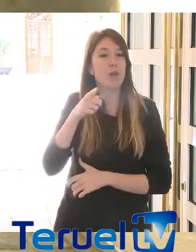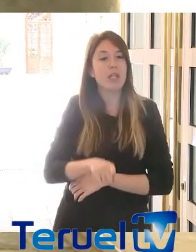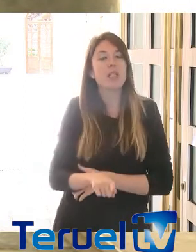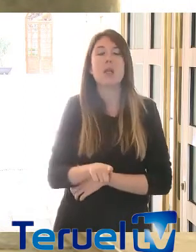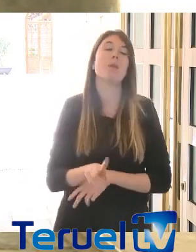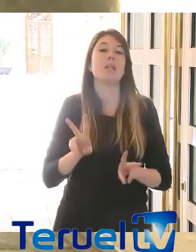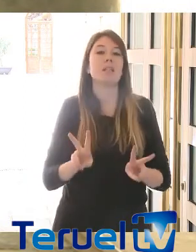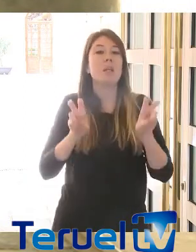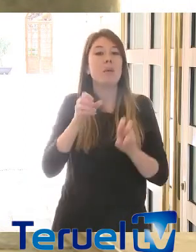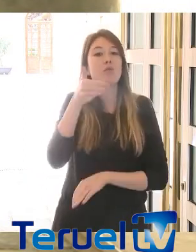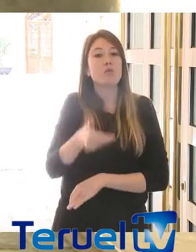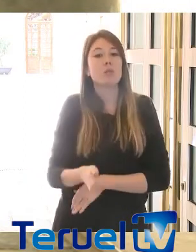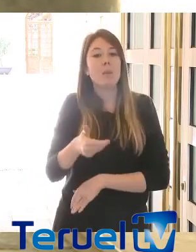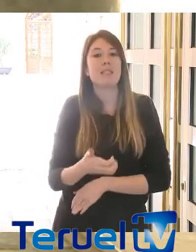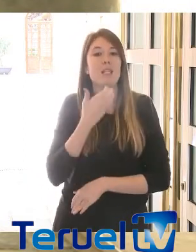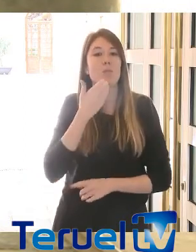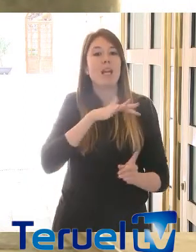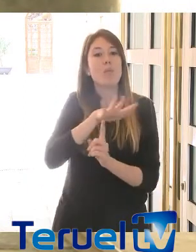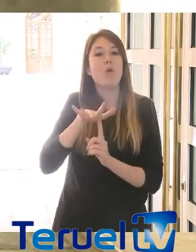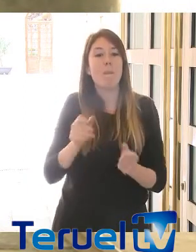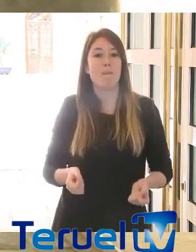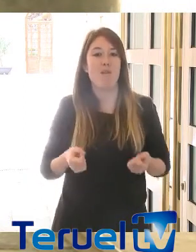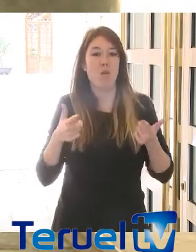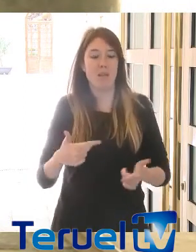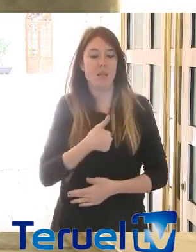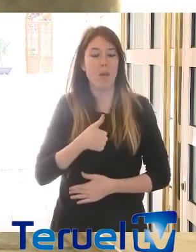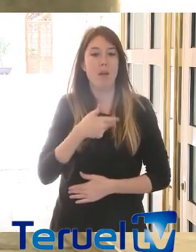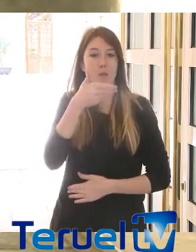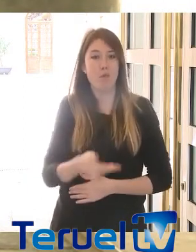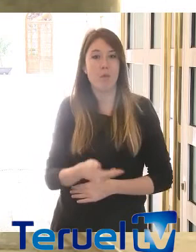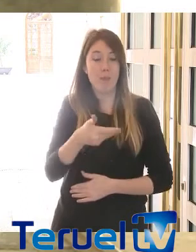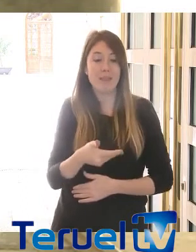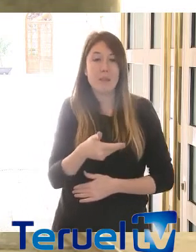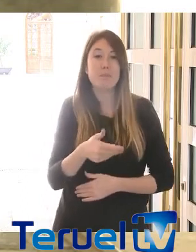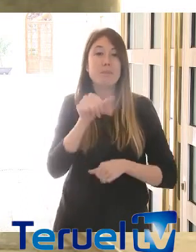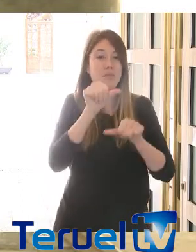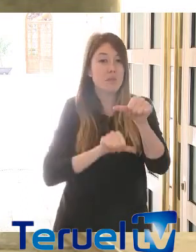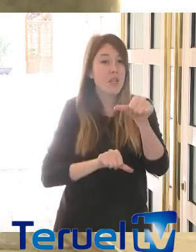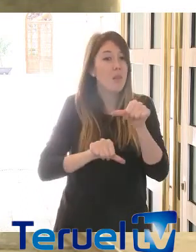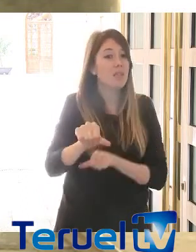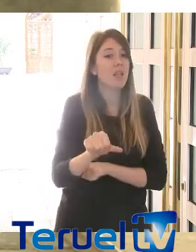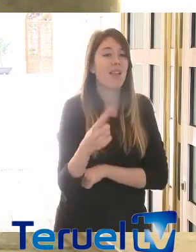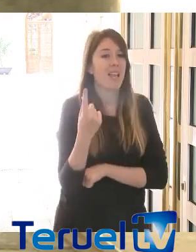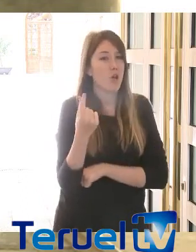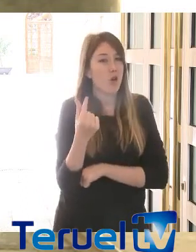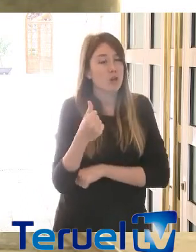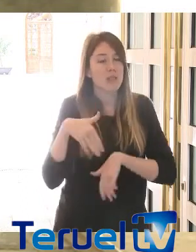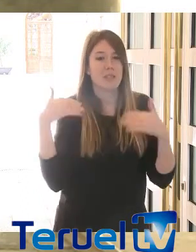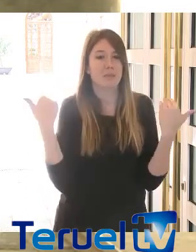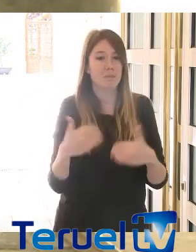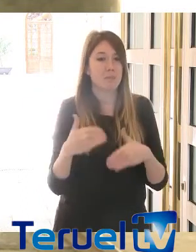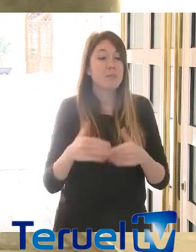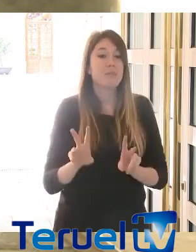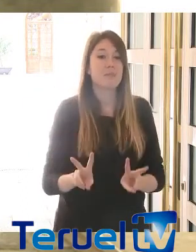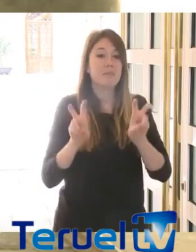fundamentales como el medio ambiente que también tienen que jugar un papel fundamental o la investigación a partir de ahí esto va a tener unos costes hemos también hablado de este